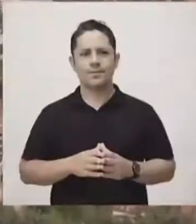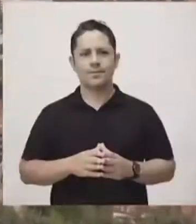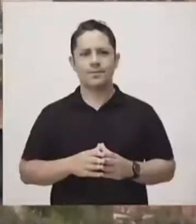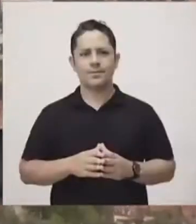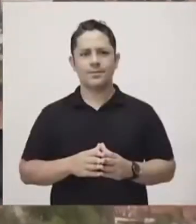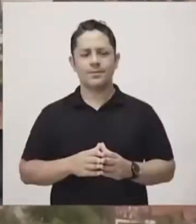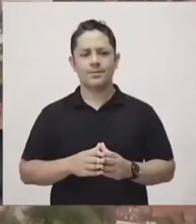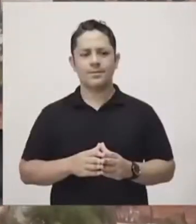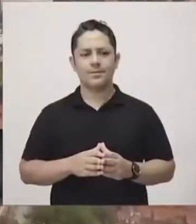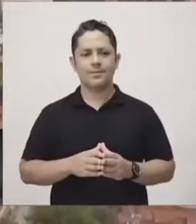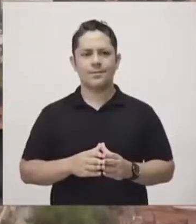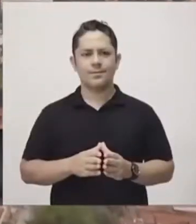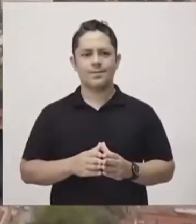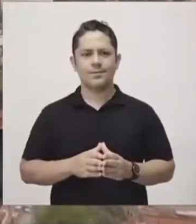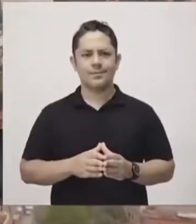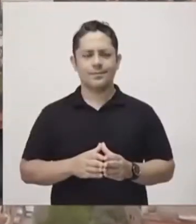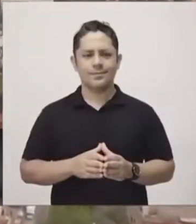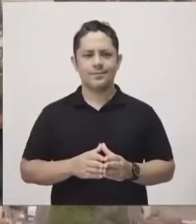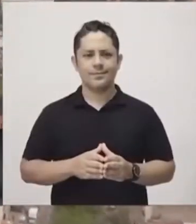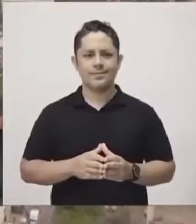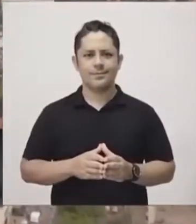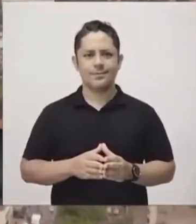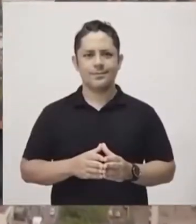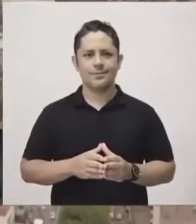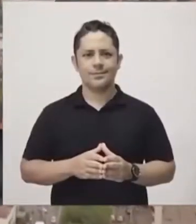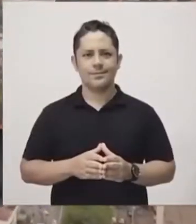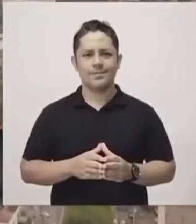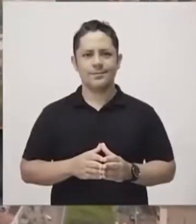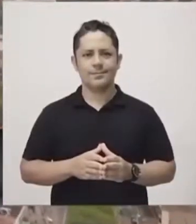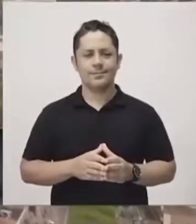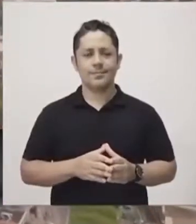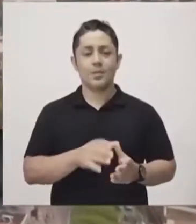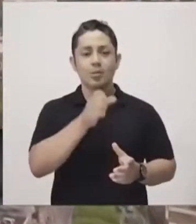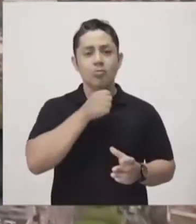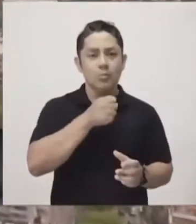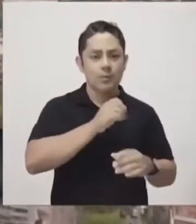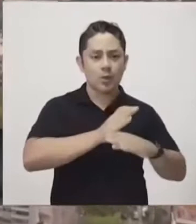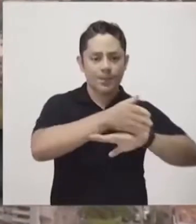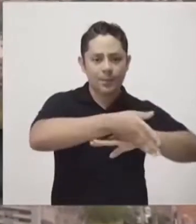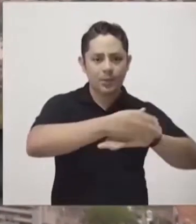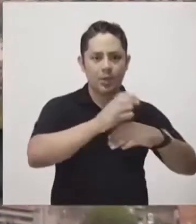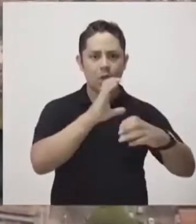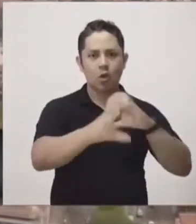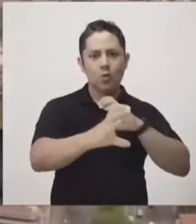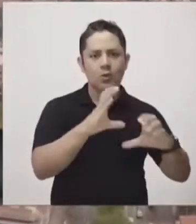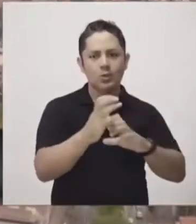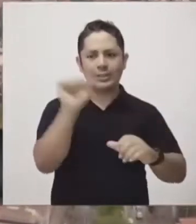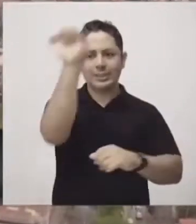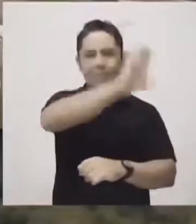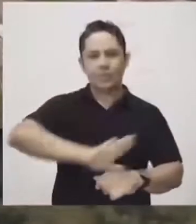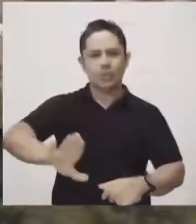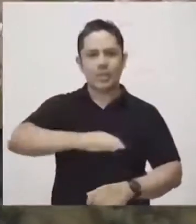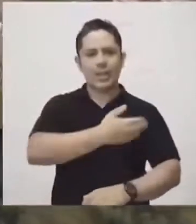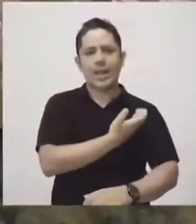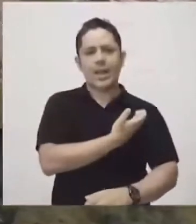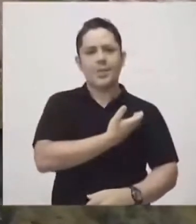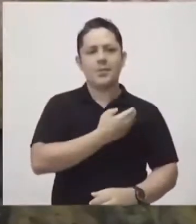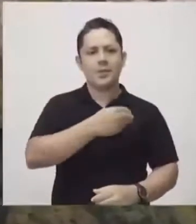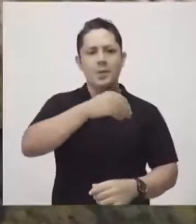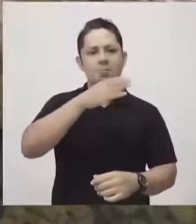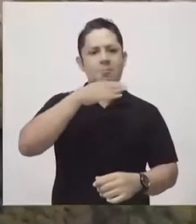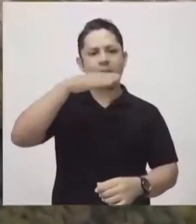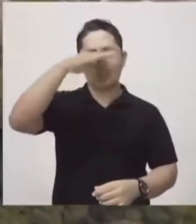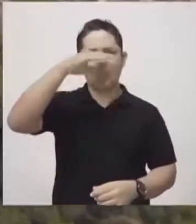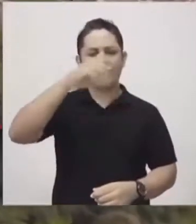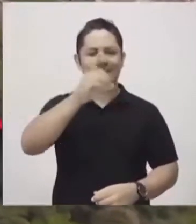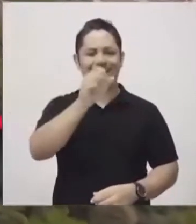En entrevista con un medio de comunicación nacional, el alcalde de Medellín, Daniel Quintero, indicó que el Ministerio de Salud aprobó los vuelos pilotos entre la capital